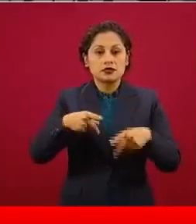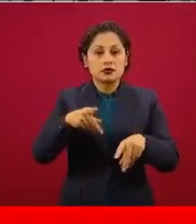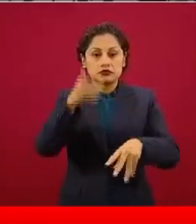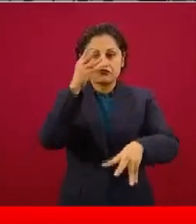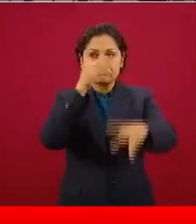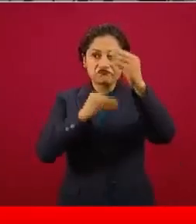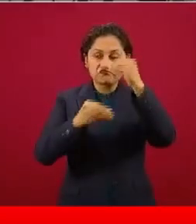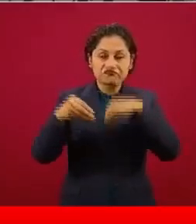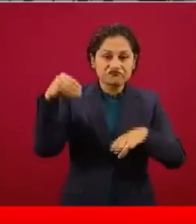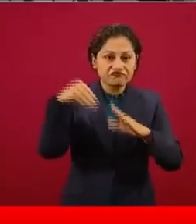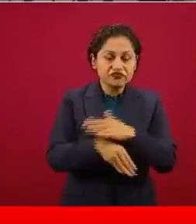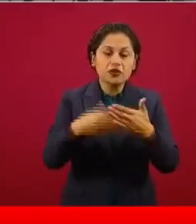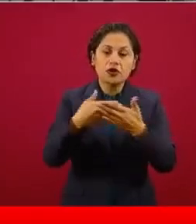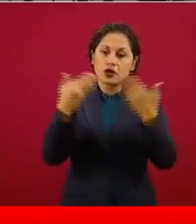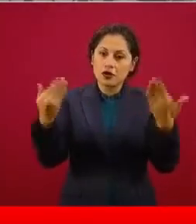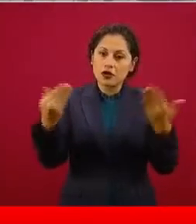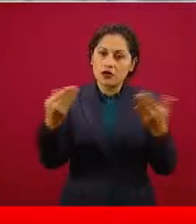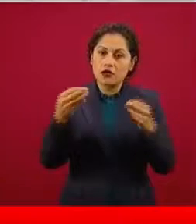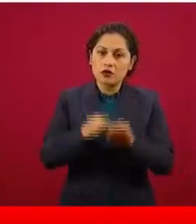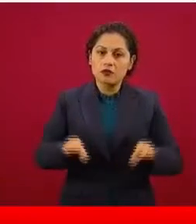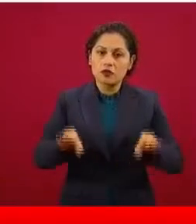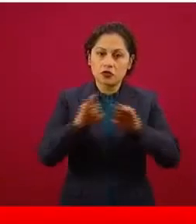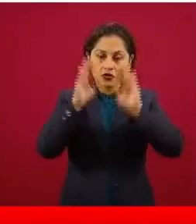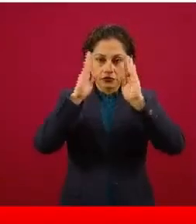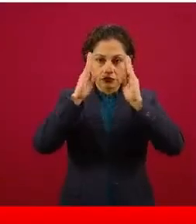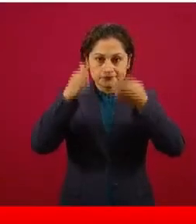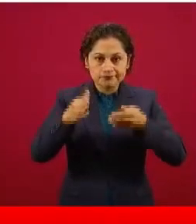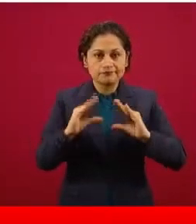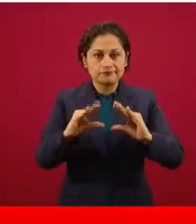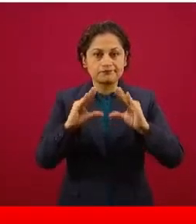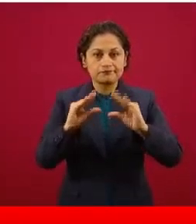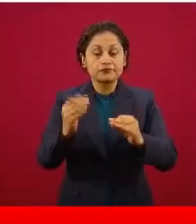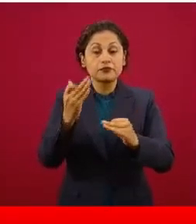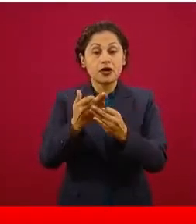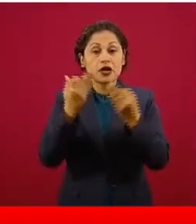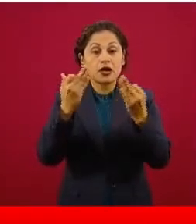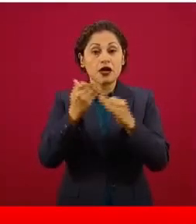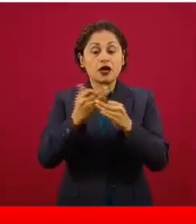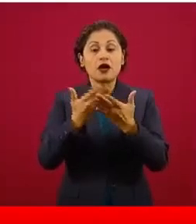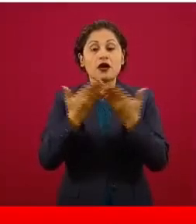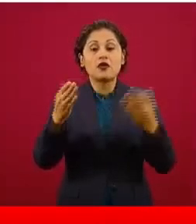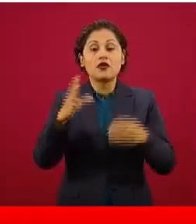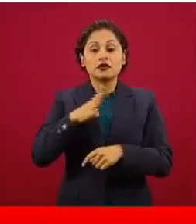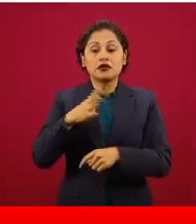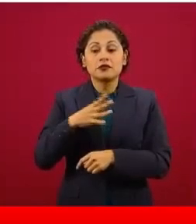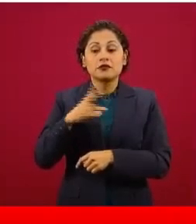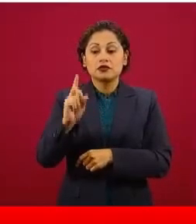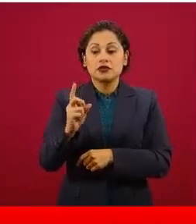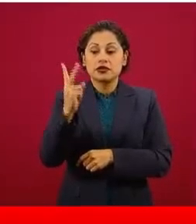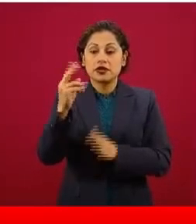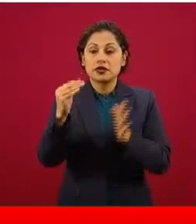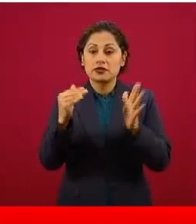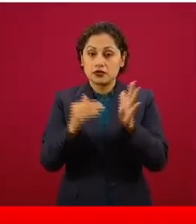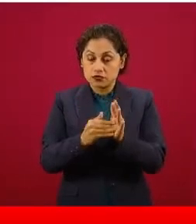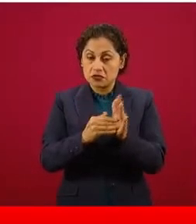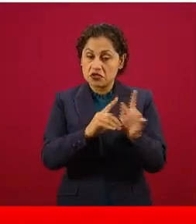con un número importante. Al día de hoy tenemos más de 32 mil recursos humanos para la salud